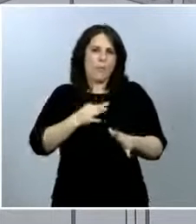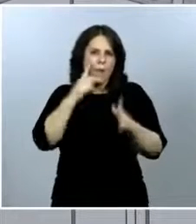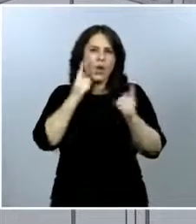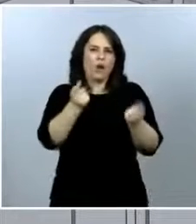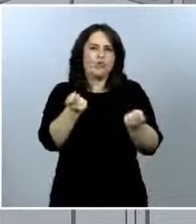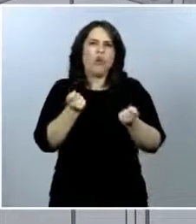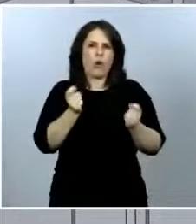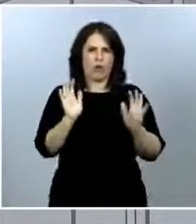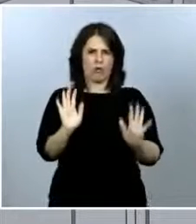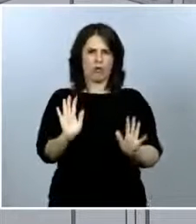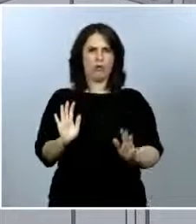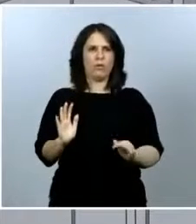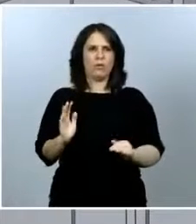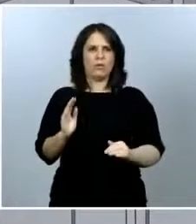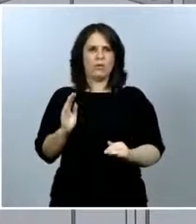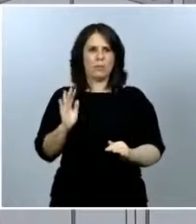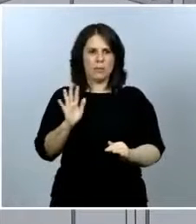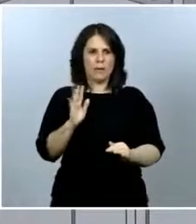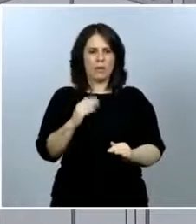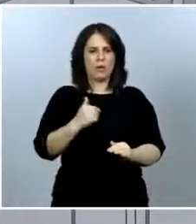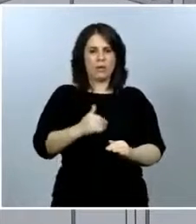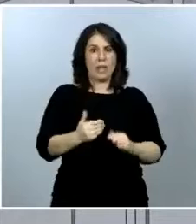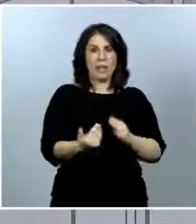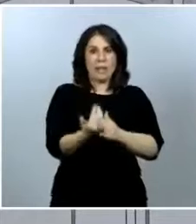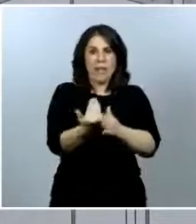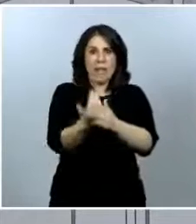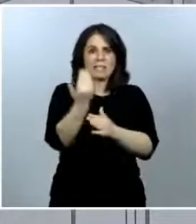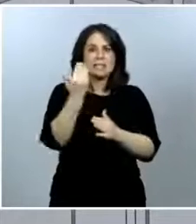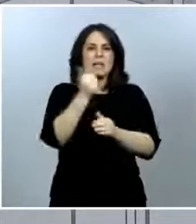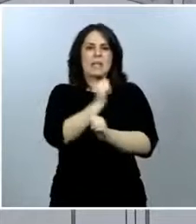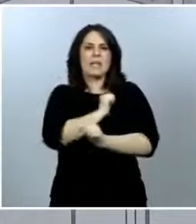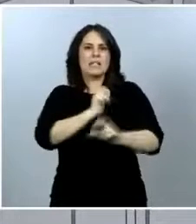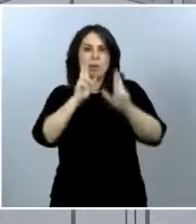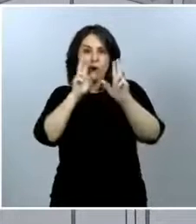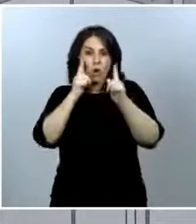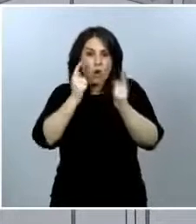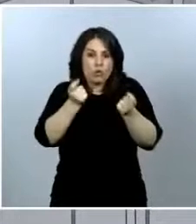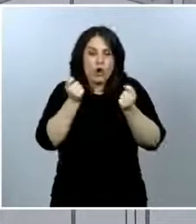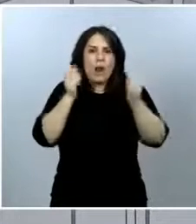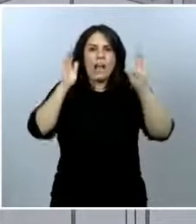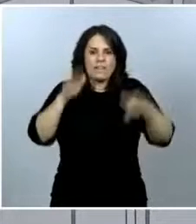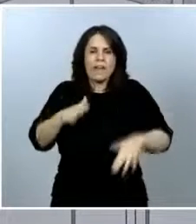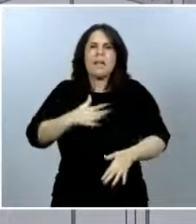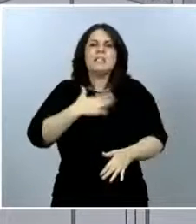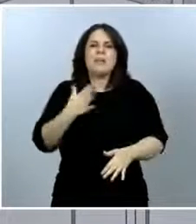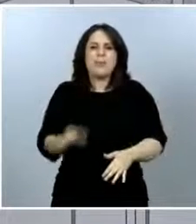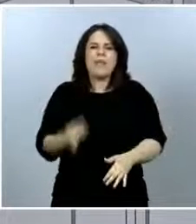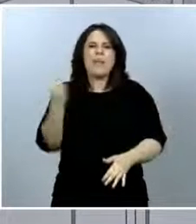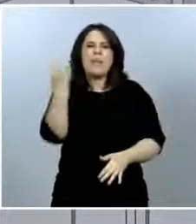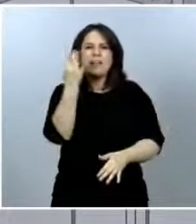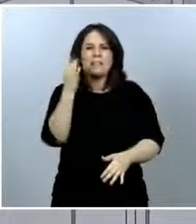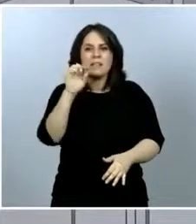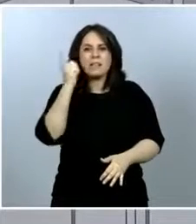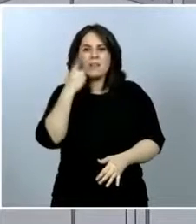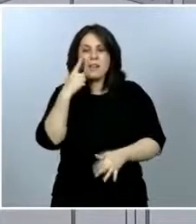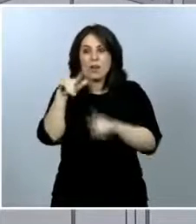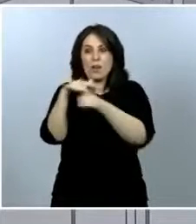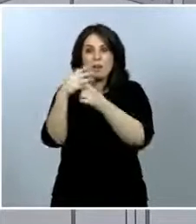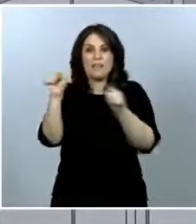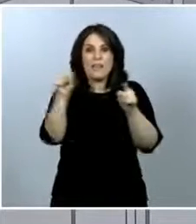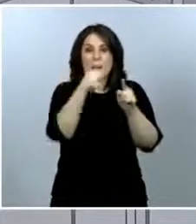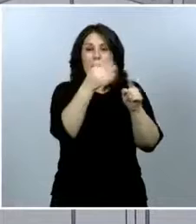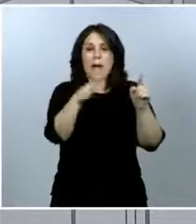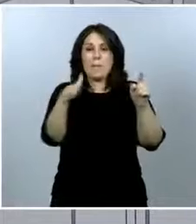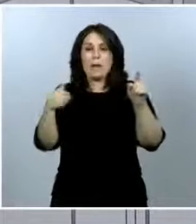pocos días más, ese control además nos permita reducir al mínimo esa identificación de casos para garantizar que no hay